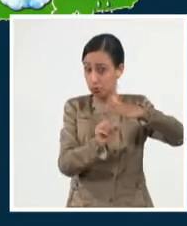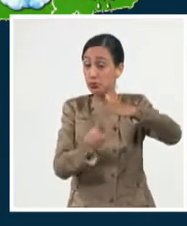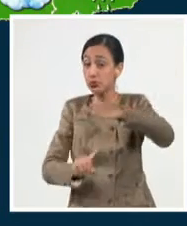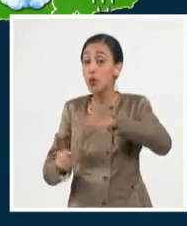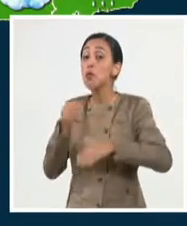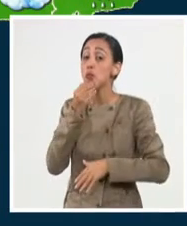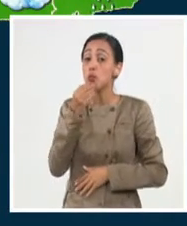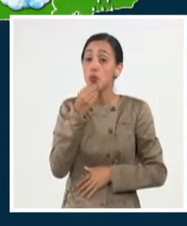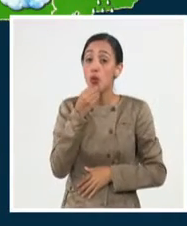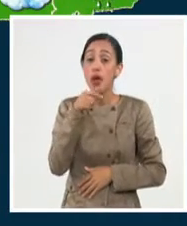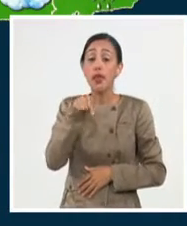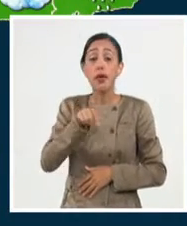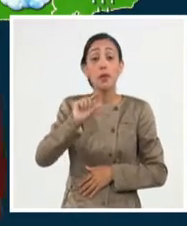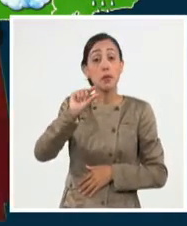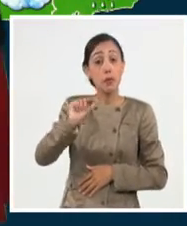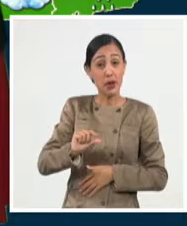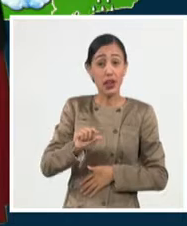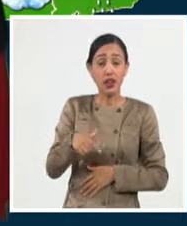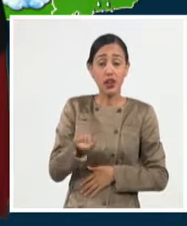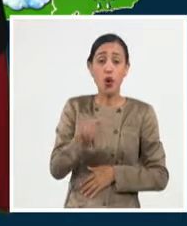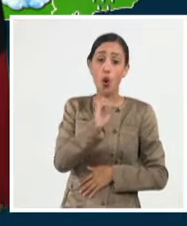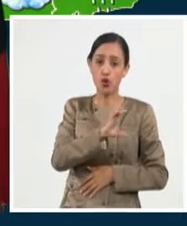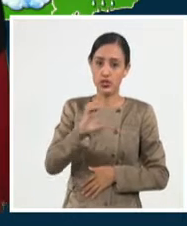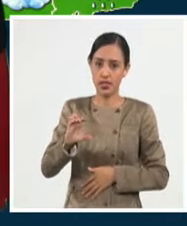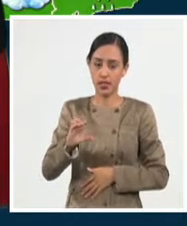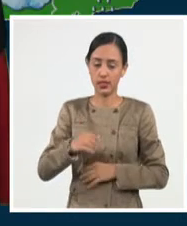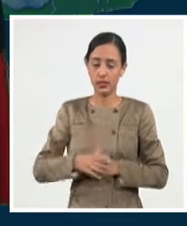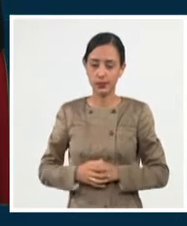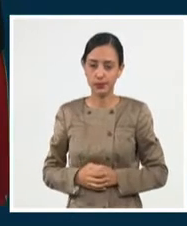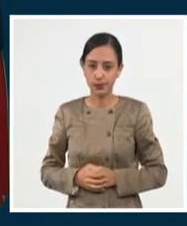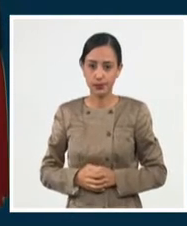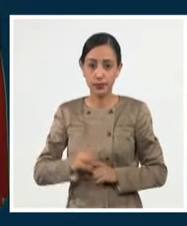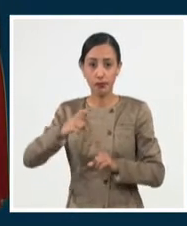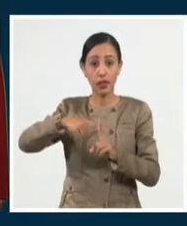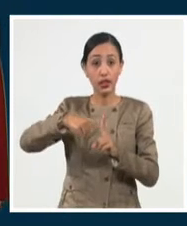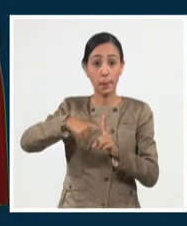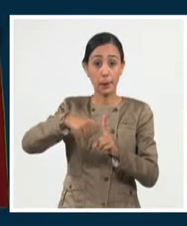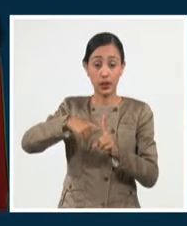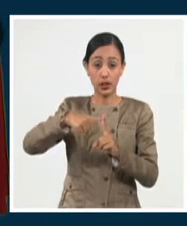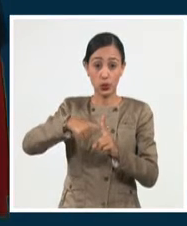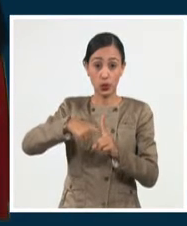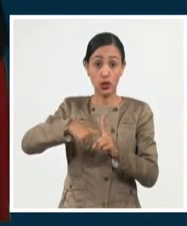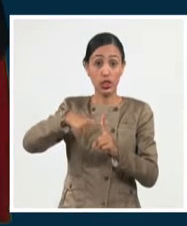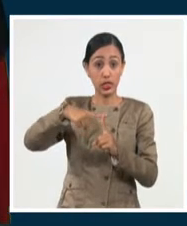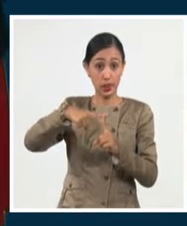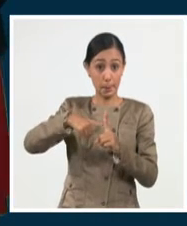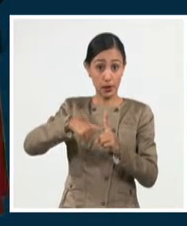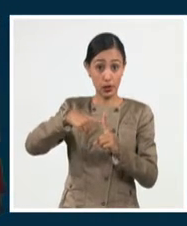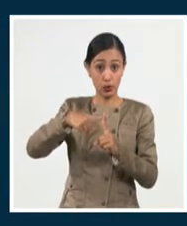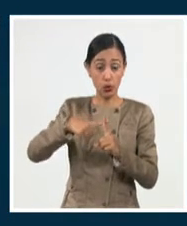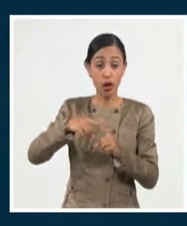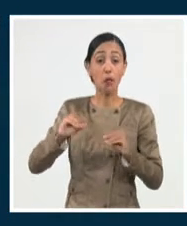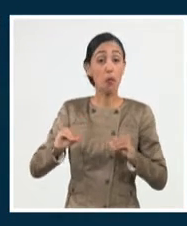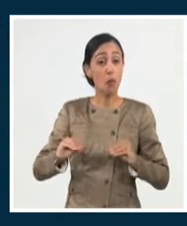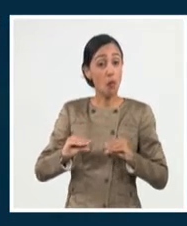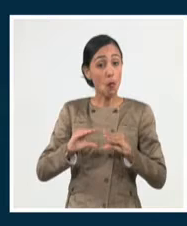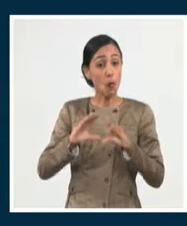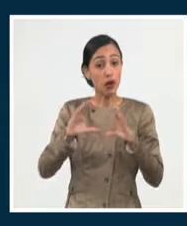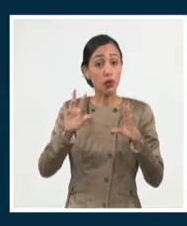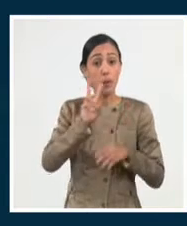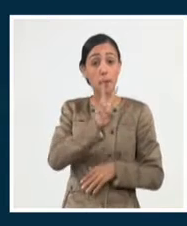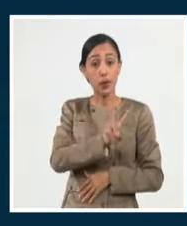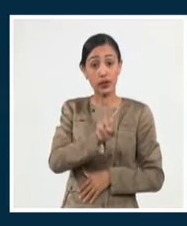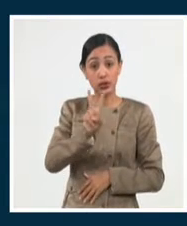que serán más aislados hacia la parte occidental. Y en cuanto a las temperaturas mínimas en la próxima madrugada, estarán entre 22 y